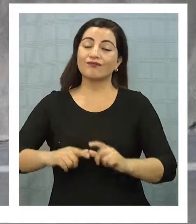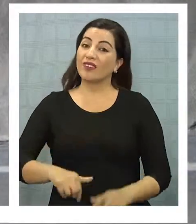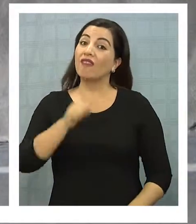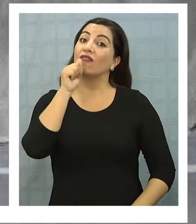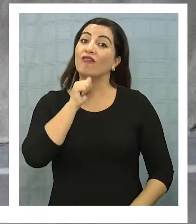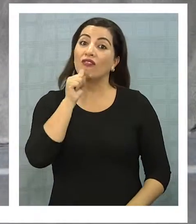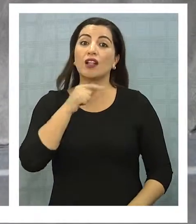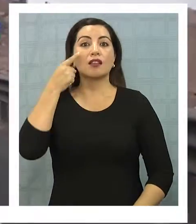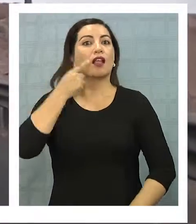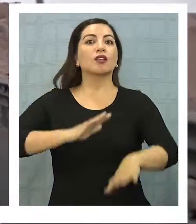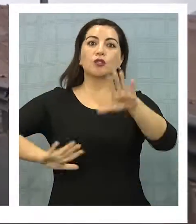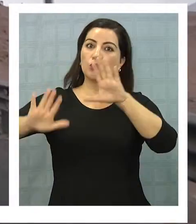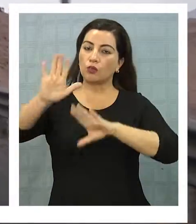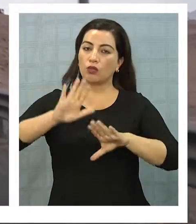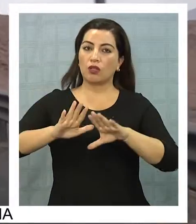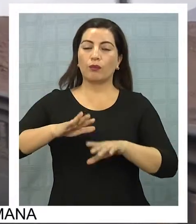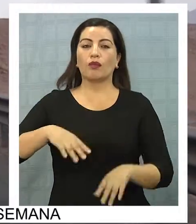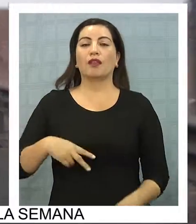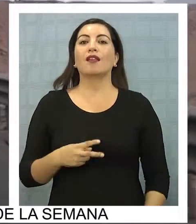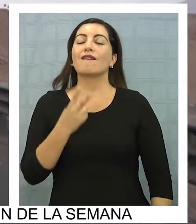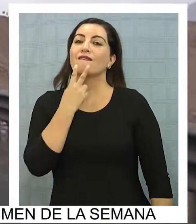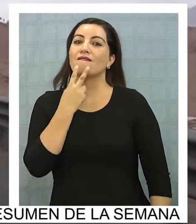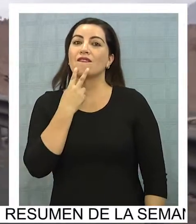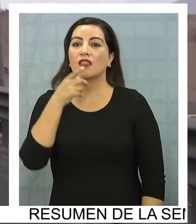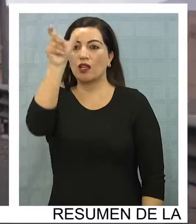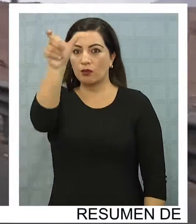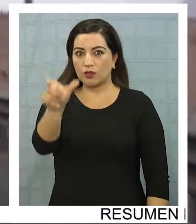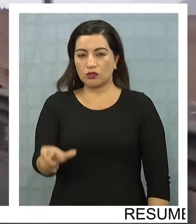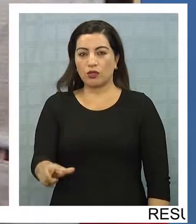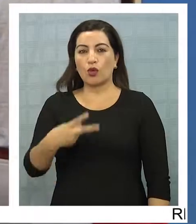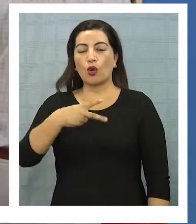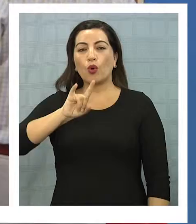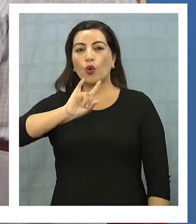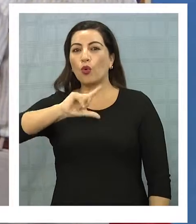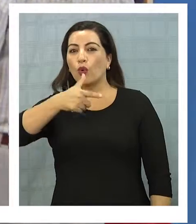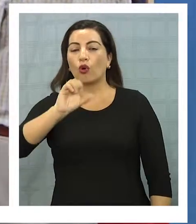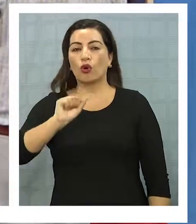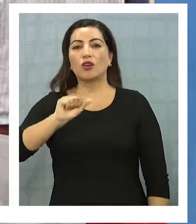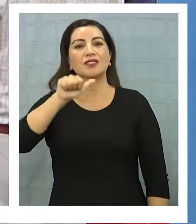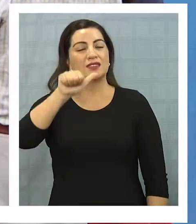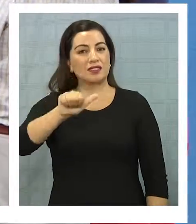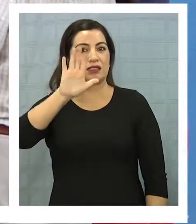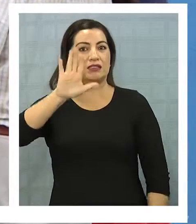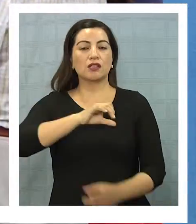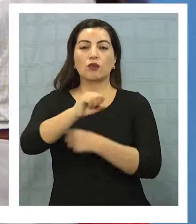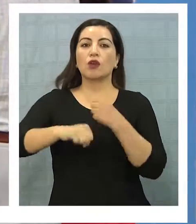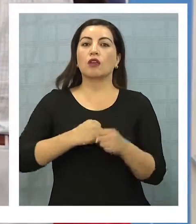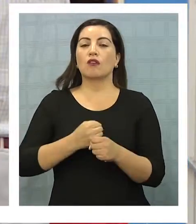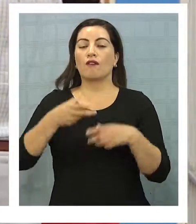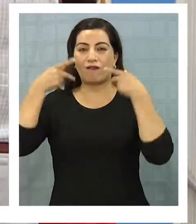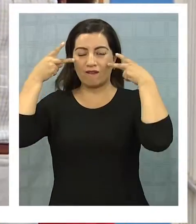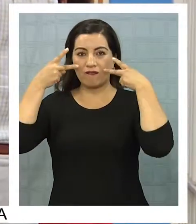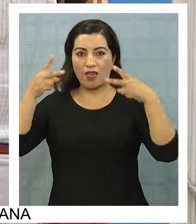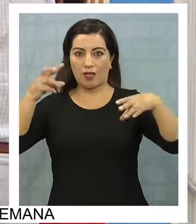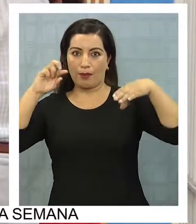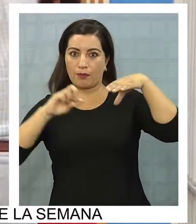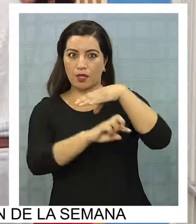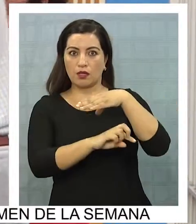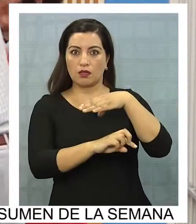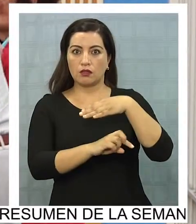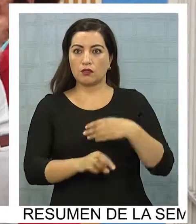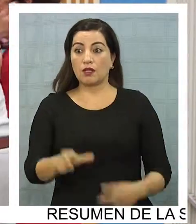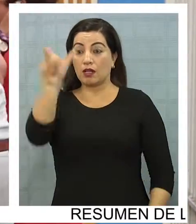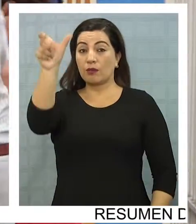suficiente para resguardar la vida de Hugo Cortés Aguirre, de 65 años, quien viajaba con destino a Pica. La imputada fue